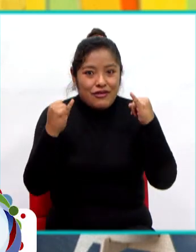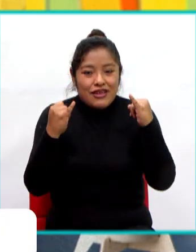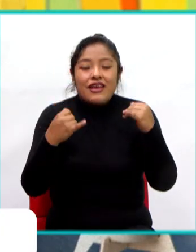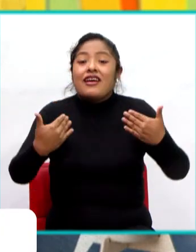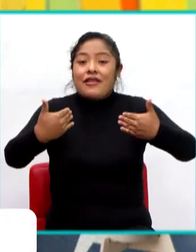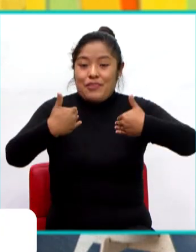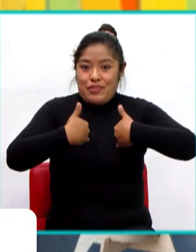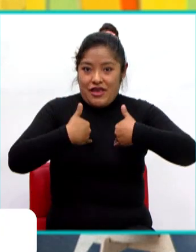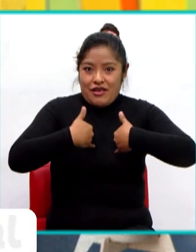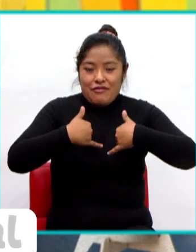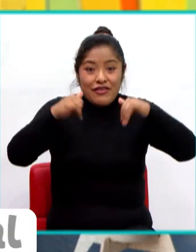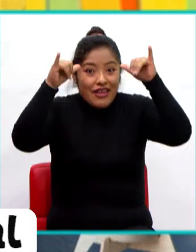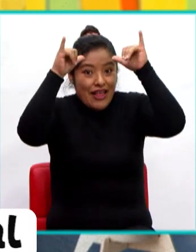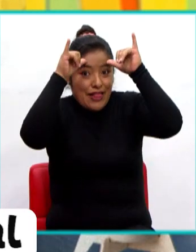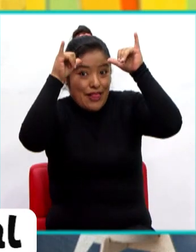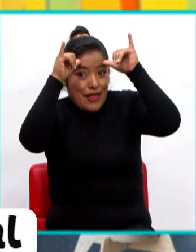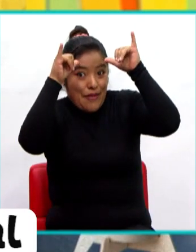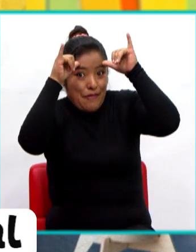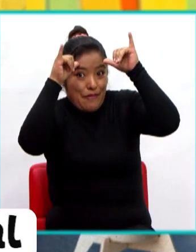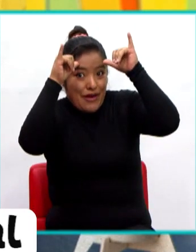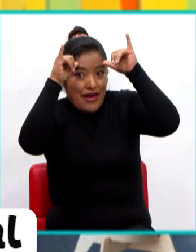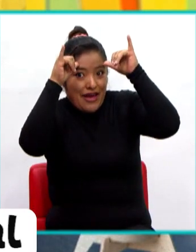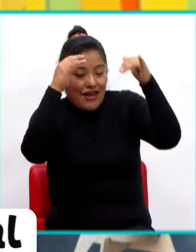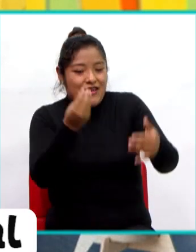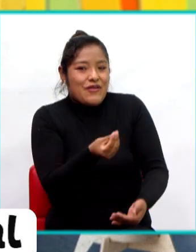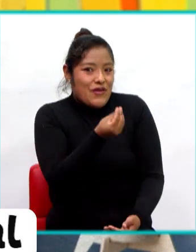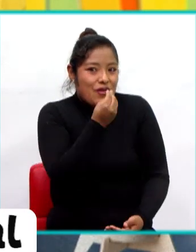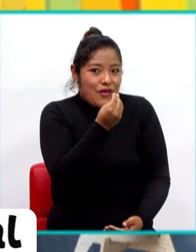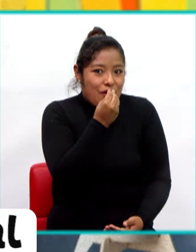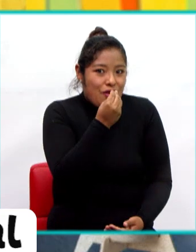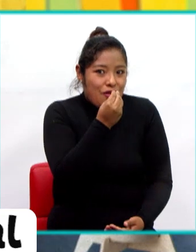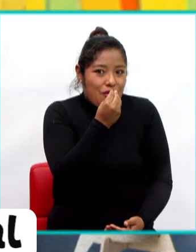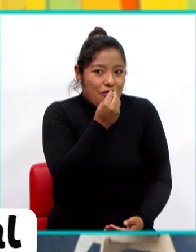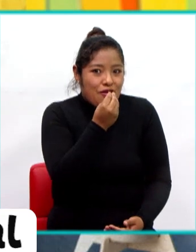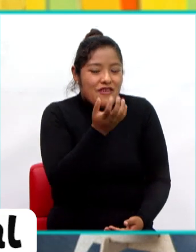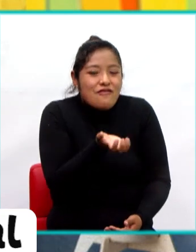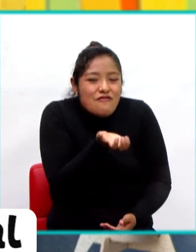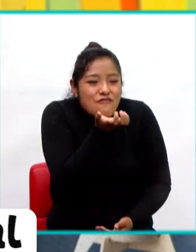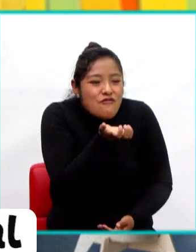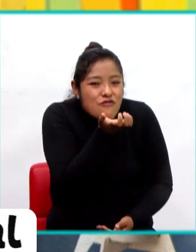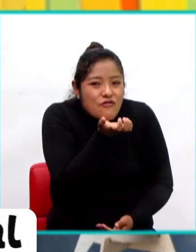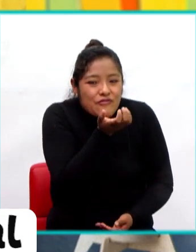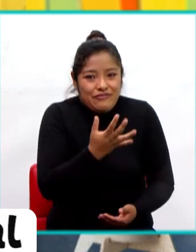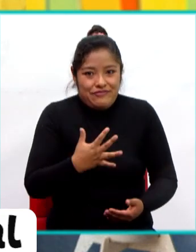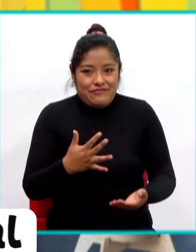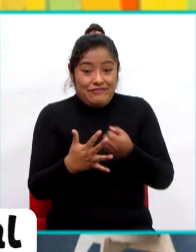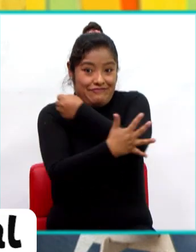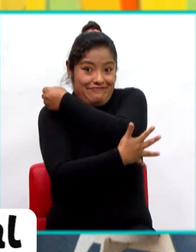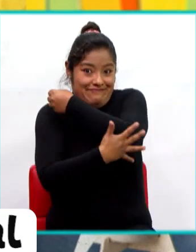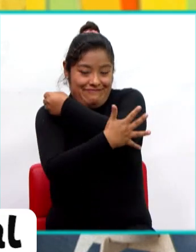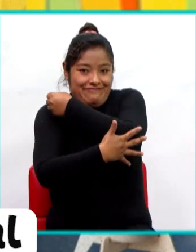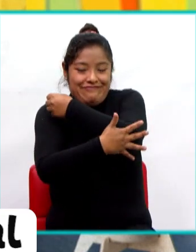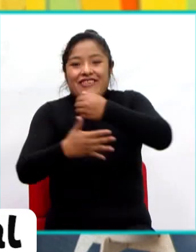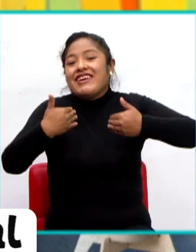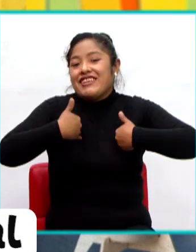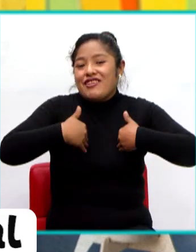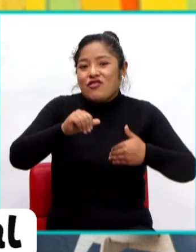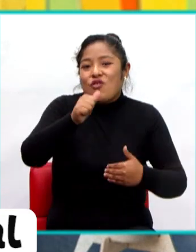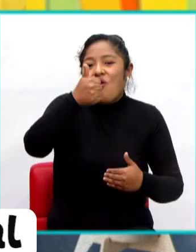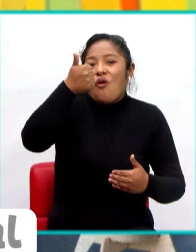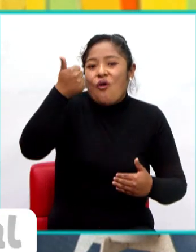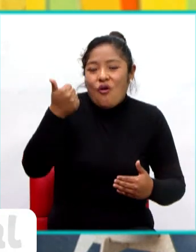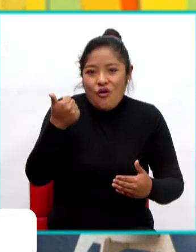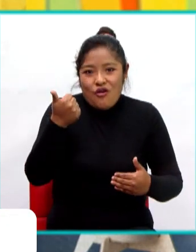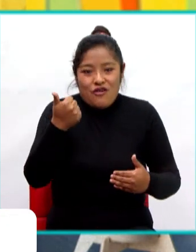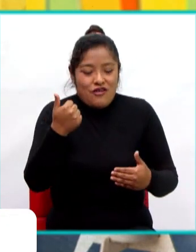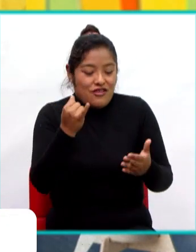tenemos a la vaca que se está alimentando de hierbas en el campo y tenemos esta otra imagen, una planta de